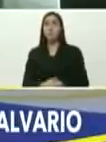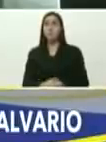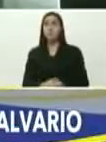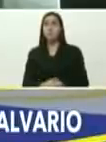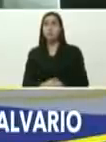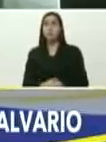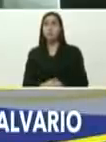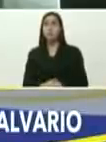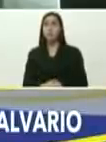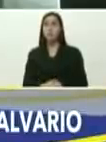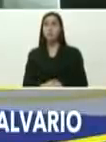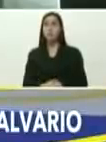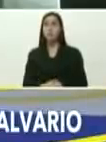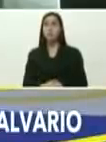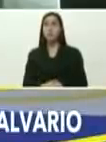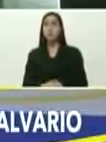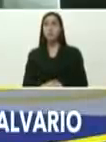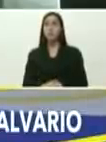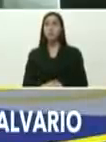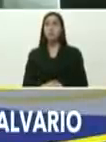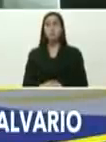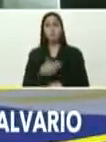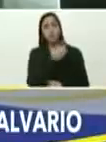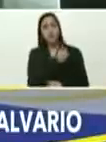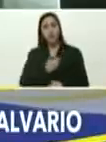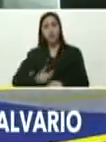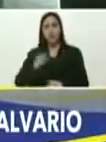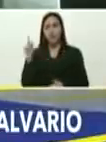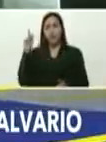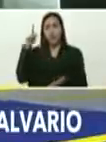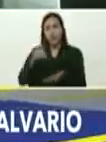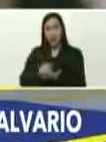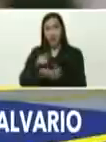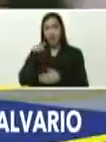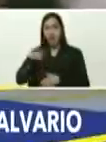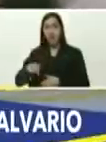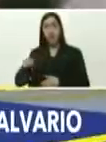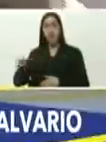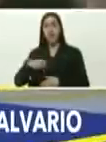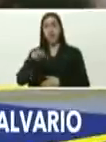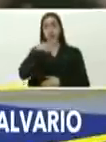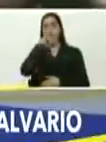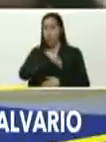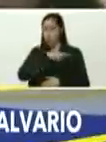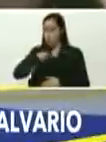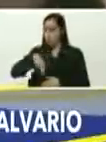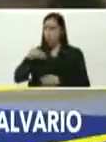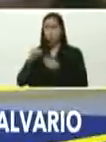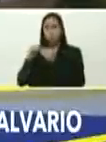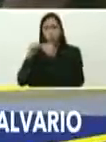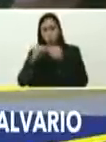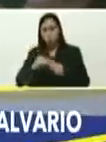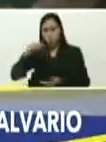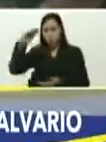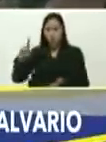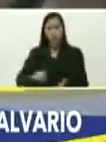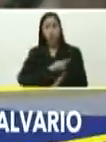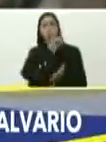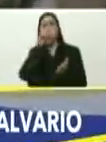Mi comandante en jefe, aquí, en el parque, Sequiel Zamora, lo estamos recuperando completo,